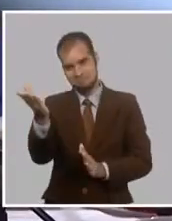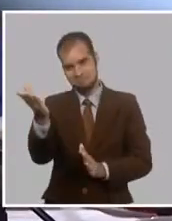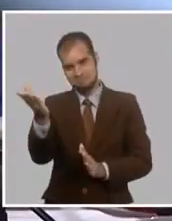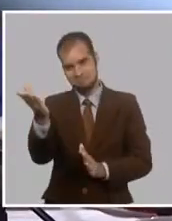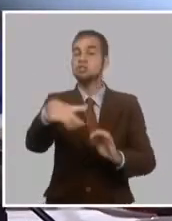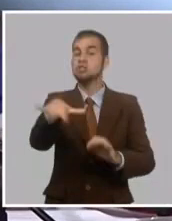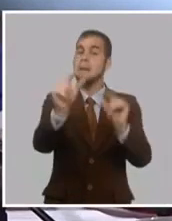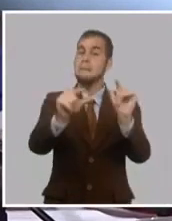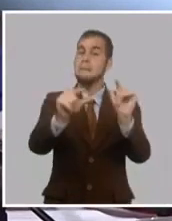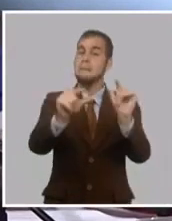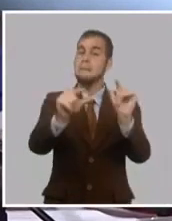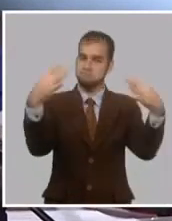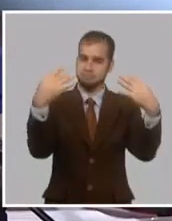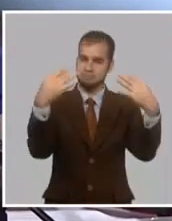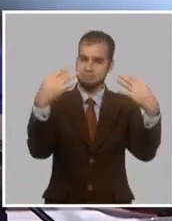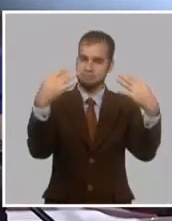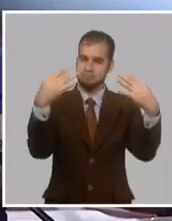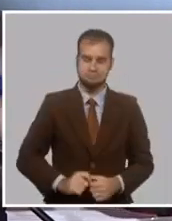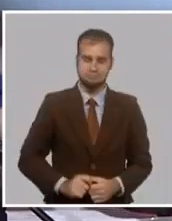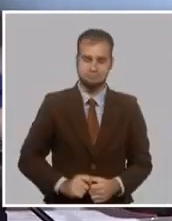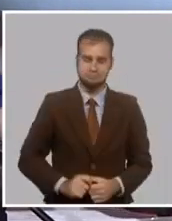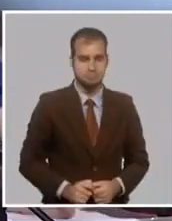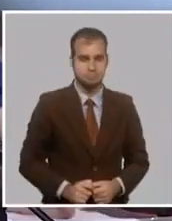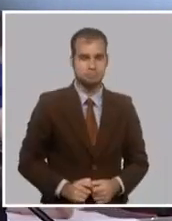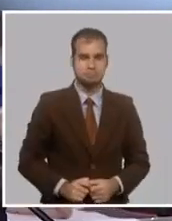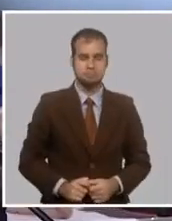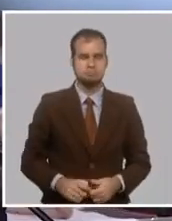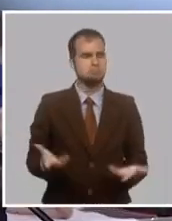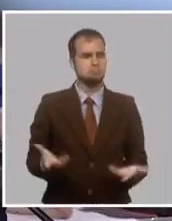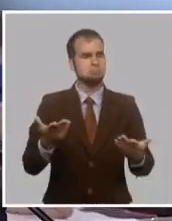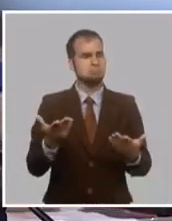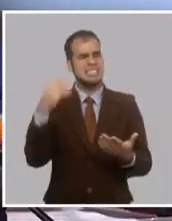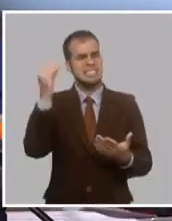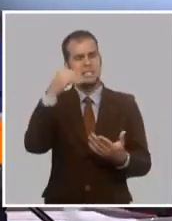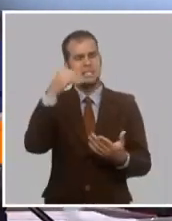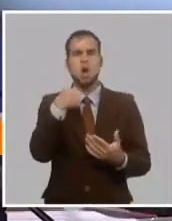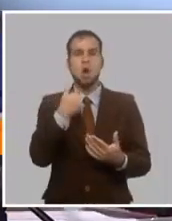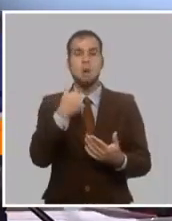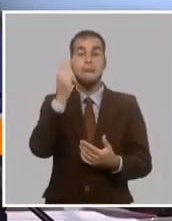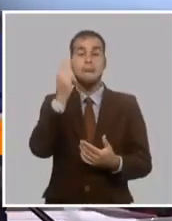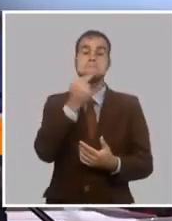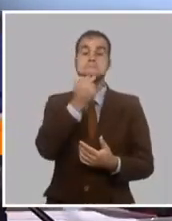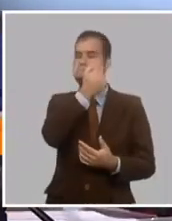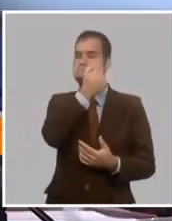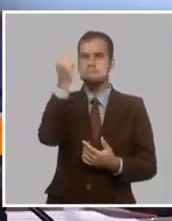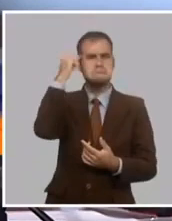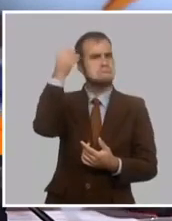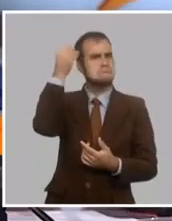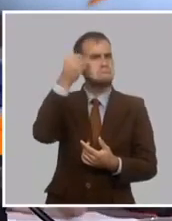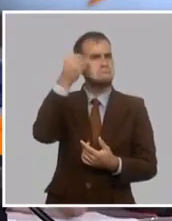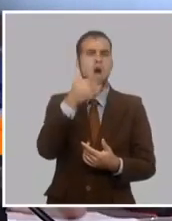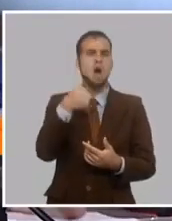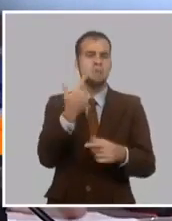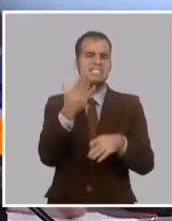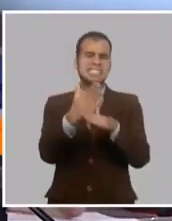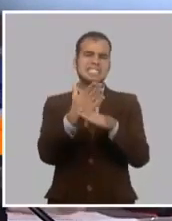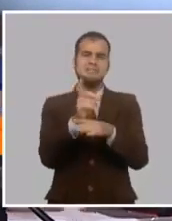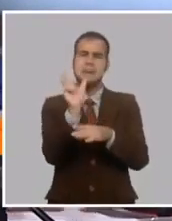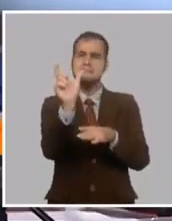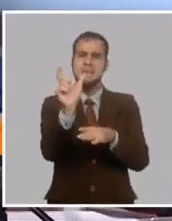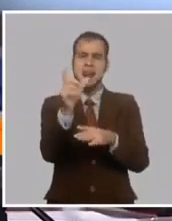personas que hasta ahora nos ven y escuchan. ¿Cuál fue el concepto martiano de unidad? ¿Cómo ha acompañado la prédica y práctica